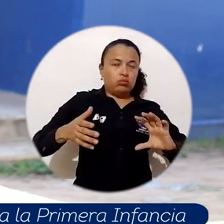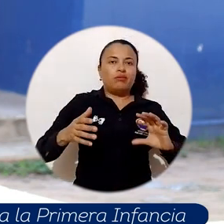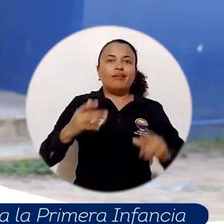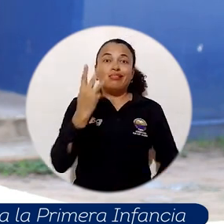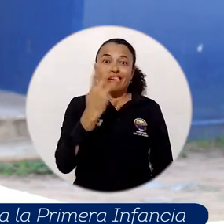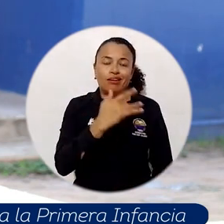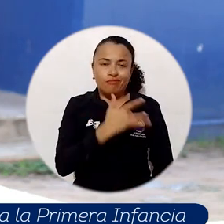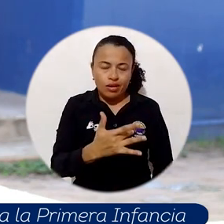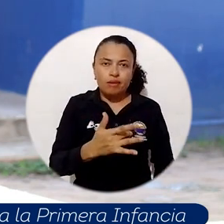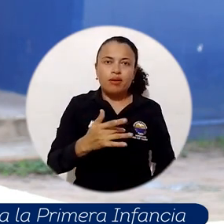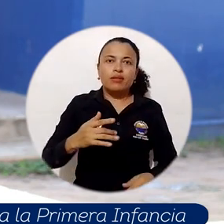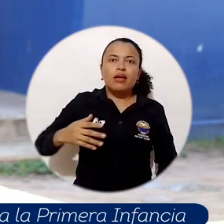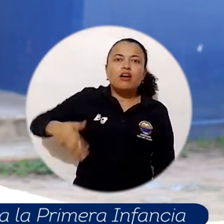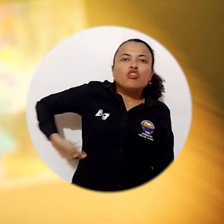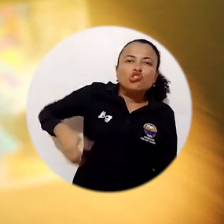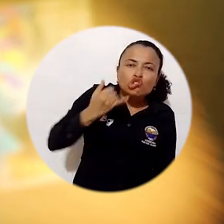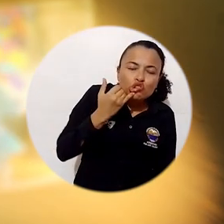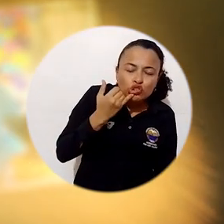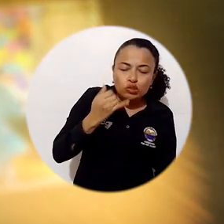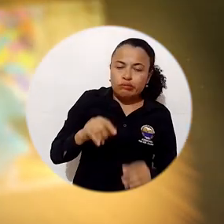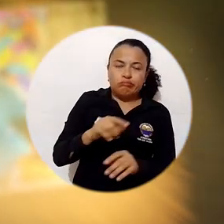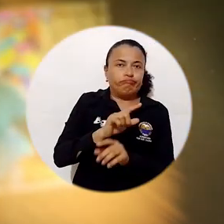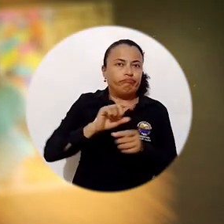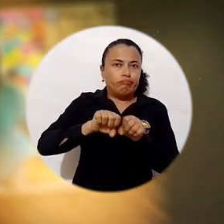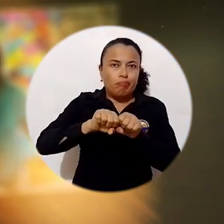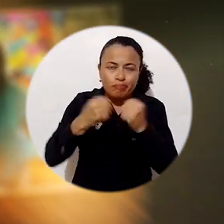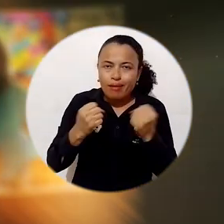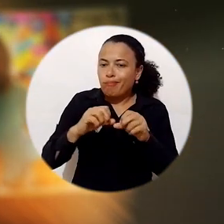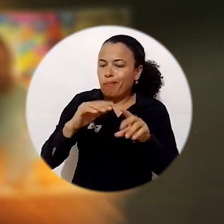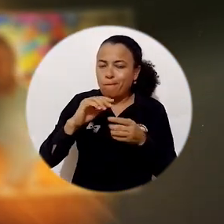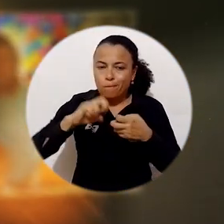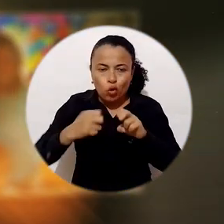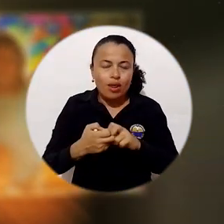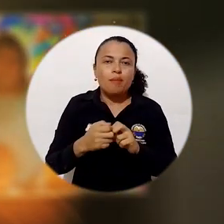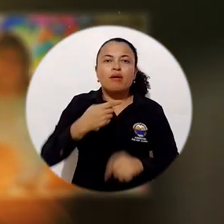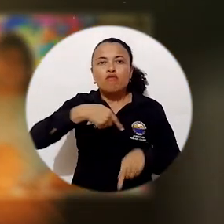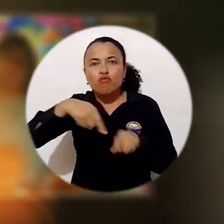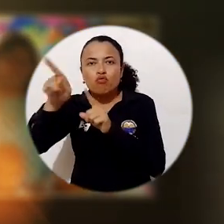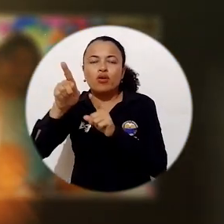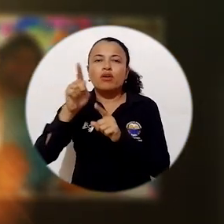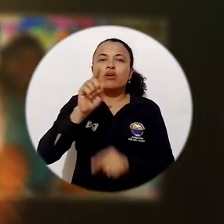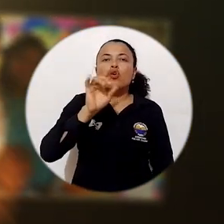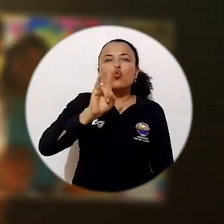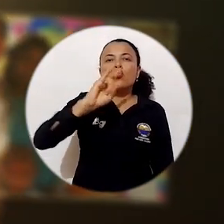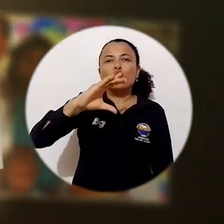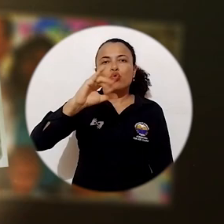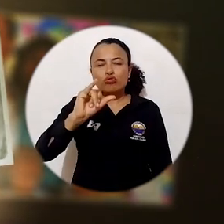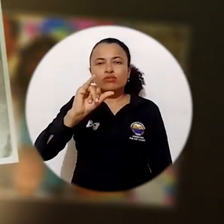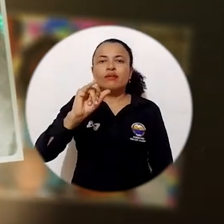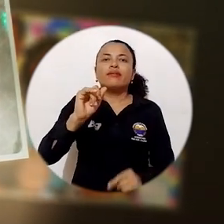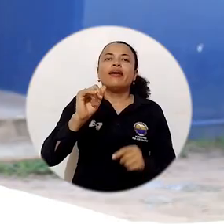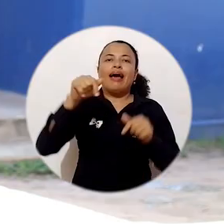infartos, me colapsó un riñón, entré a UCI por más de 20 días. Desde Santa Ana me remiten a